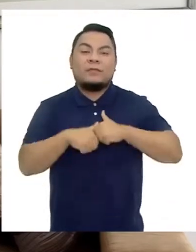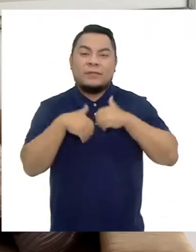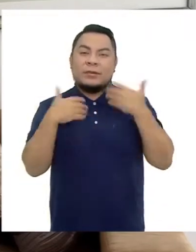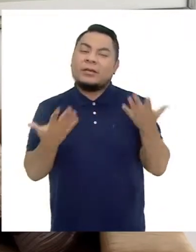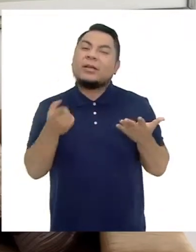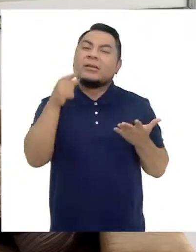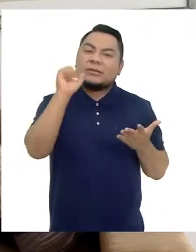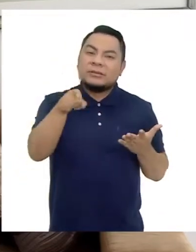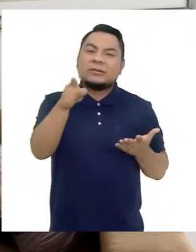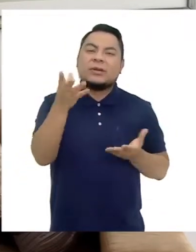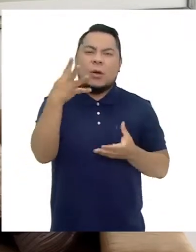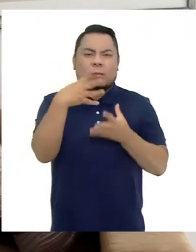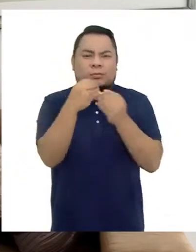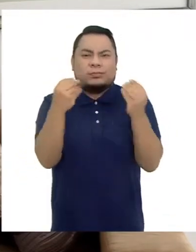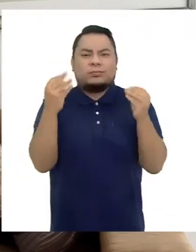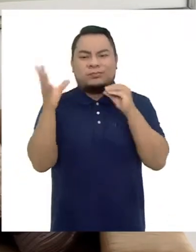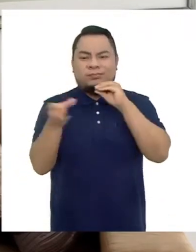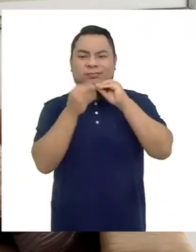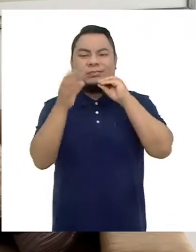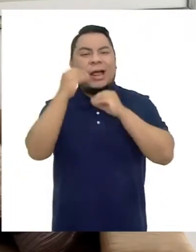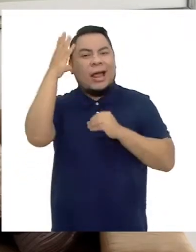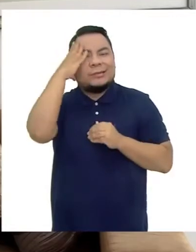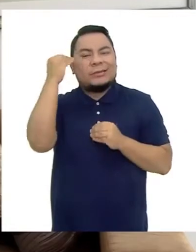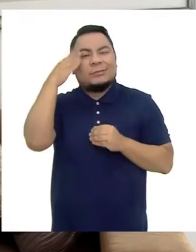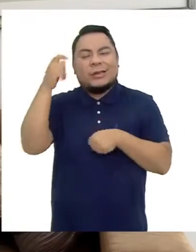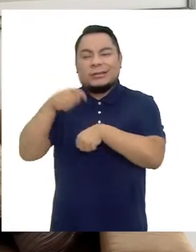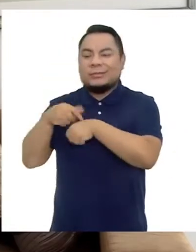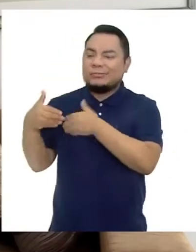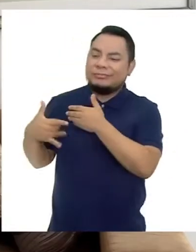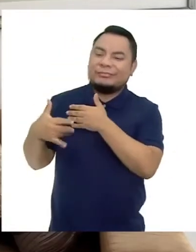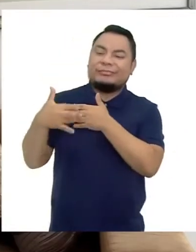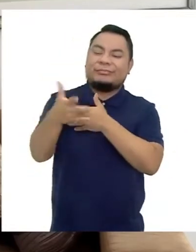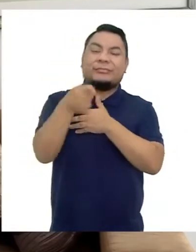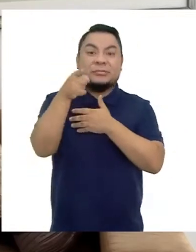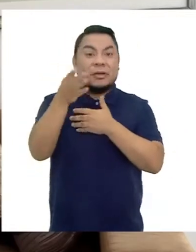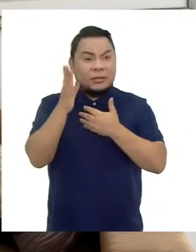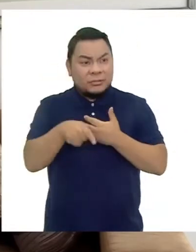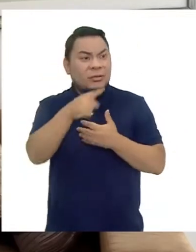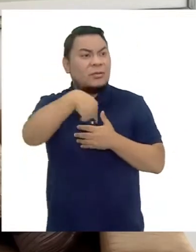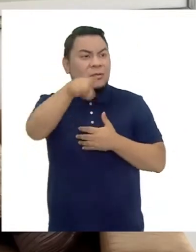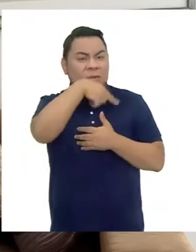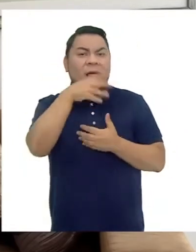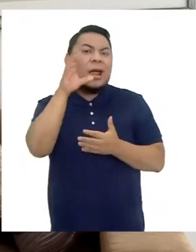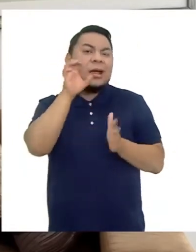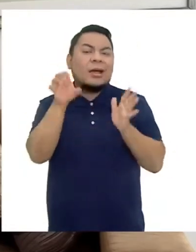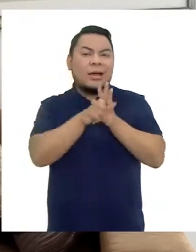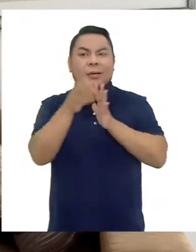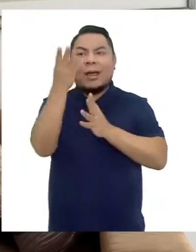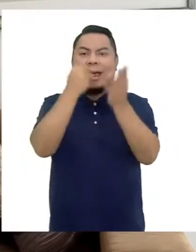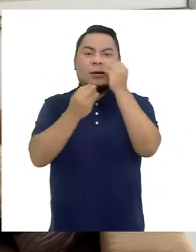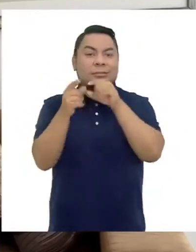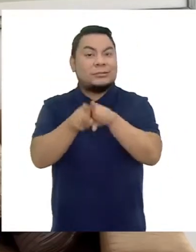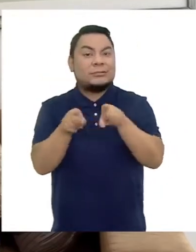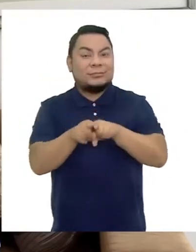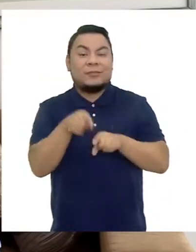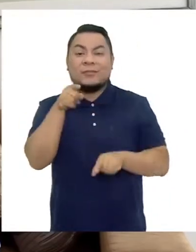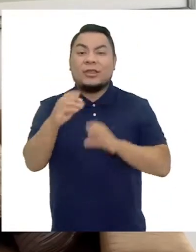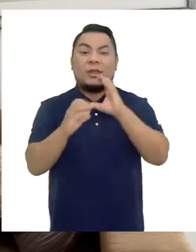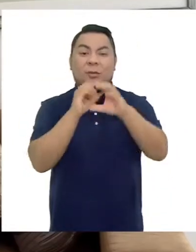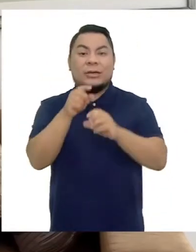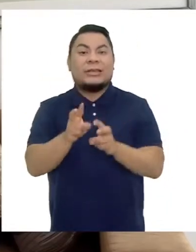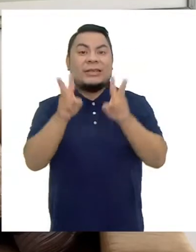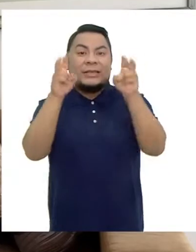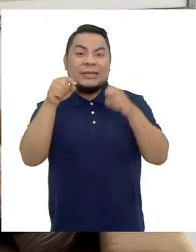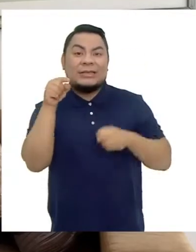vidas están marcadas de experiencias y situaciones Las cuales nos sirven de enseñanza y ejemplo Y para conversar